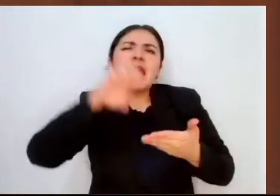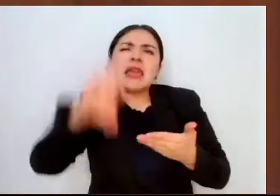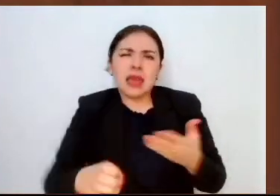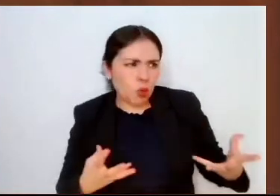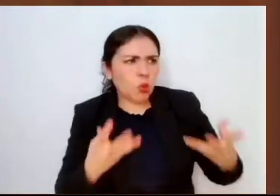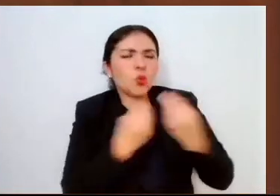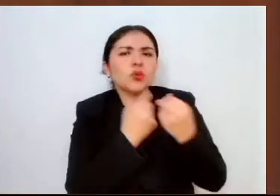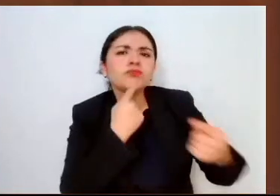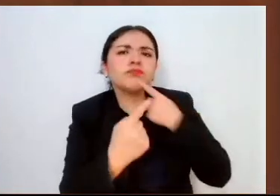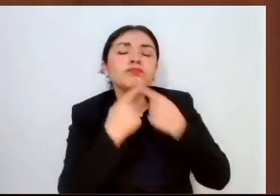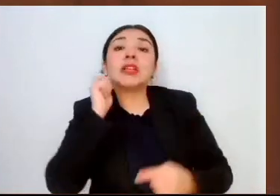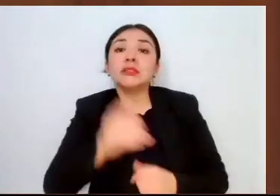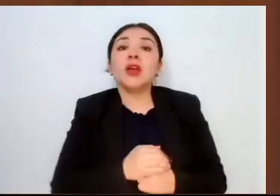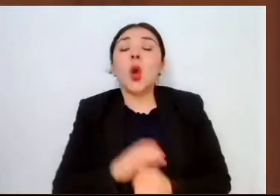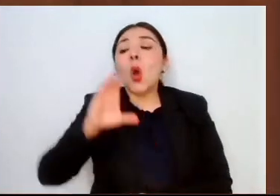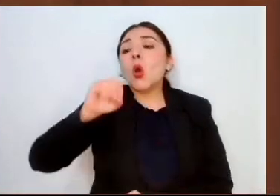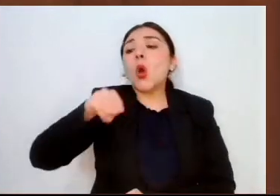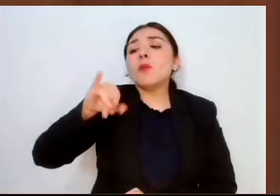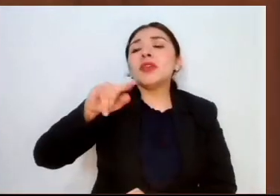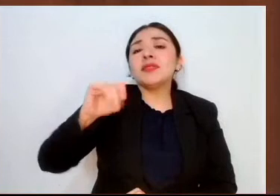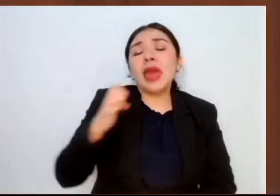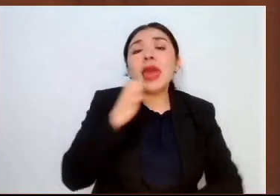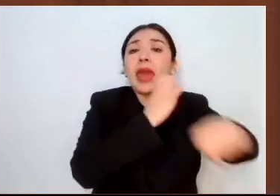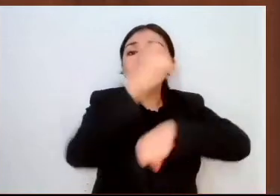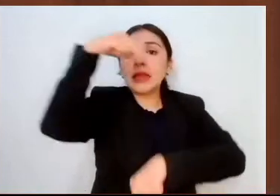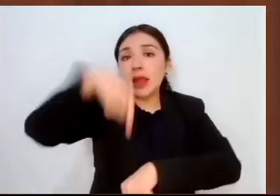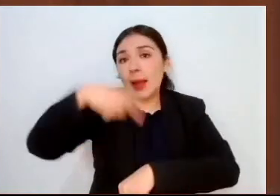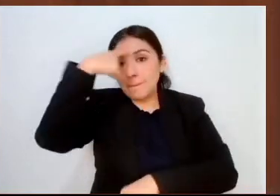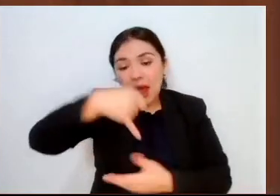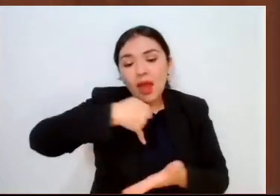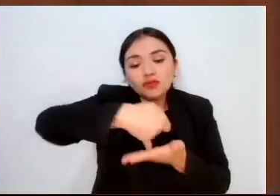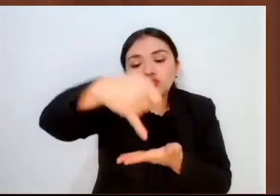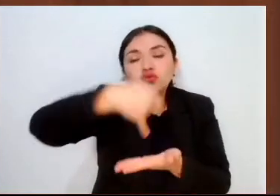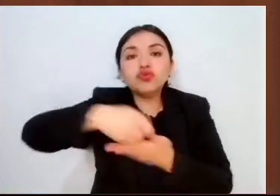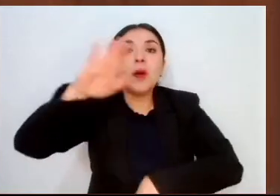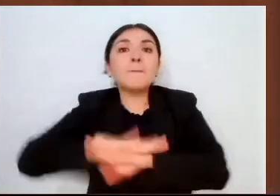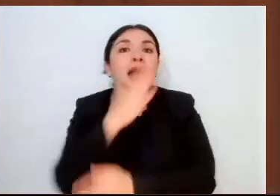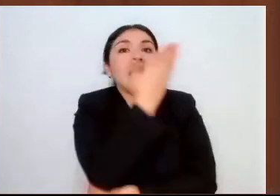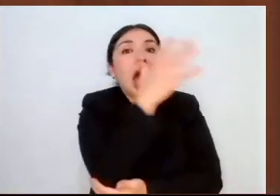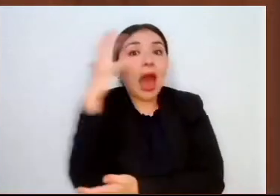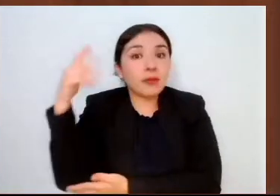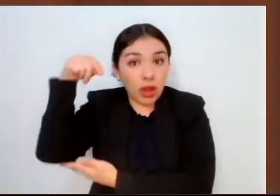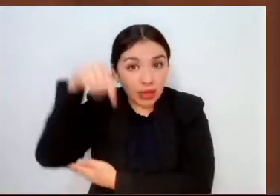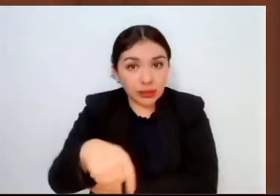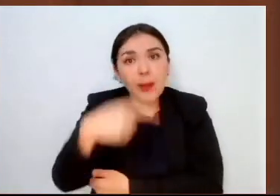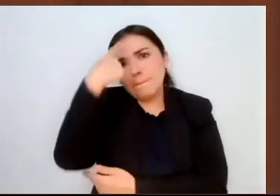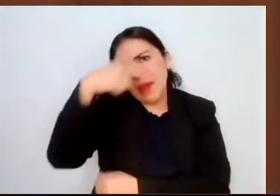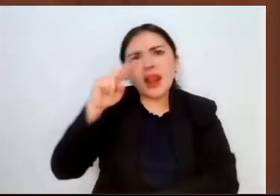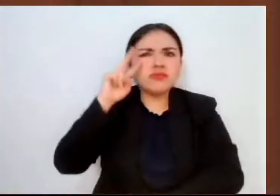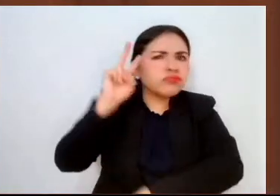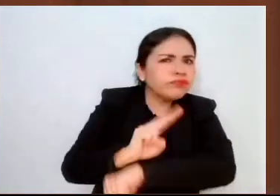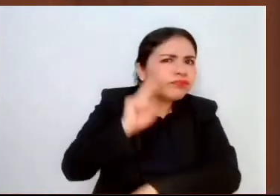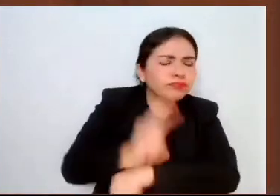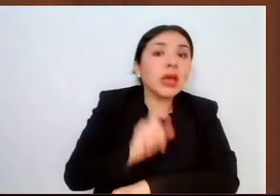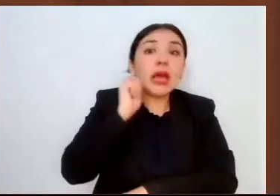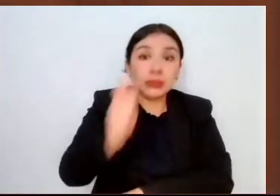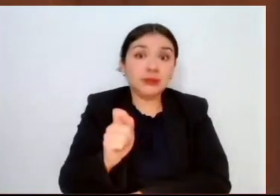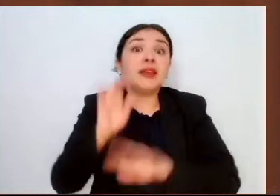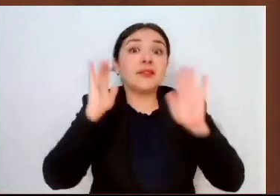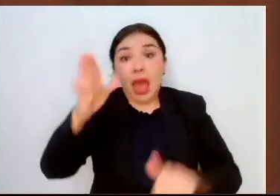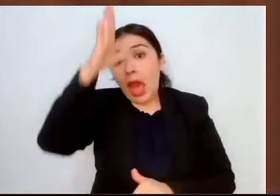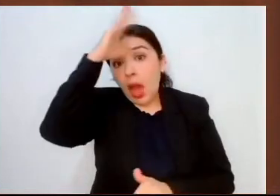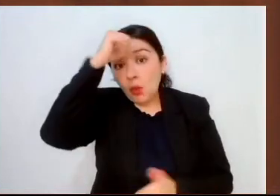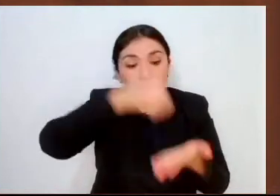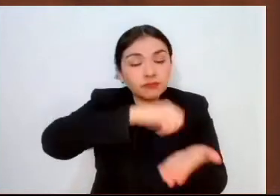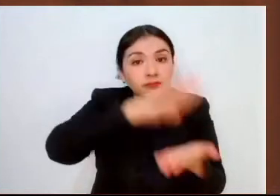el Comité Estatal de Reforestación, desde el cual se vigila el cumplimiento de la meta sexenal de